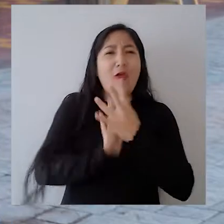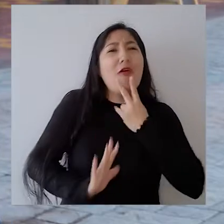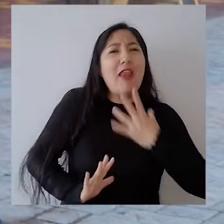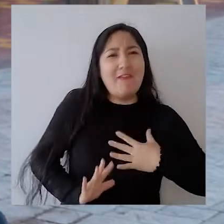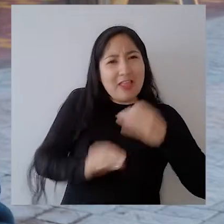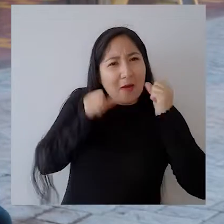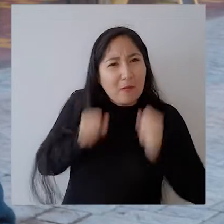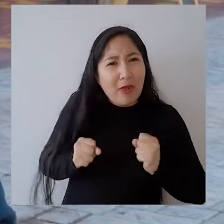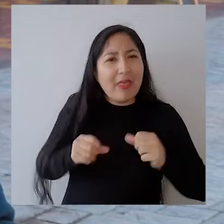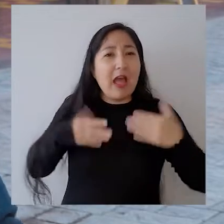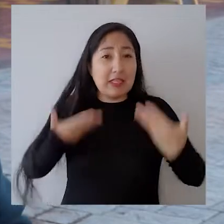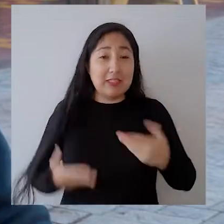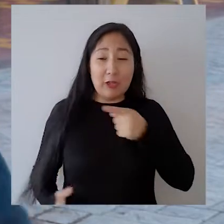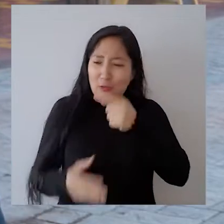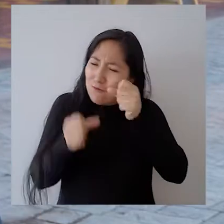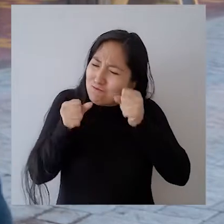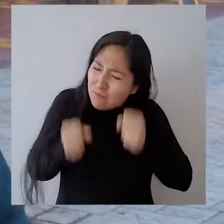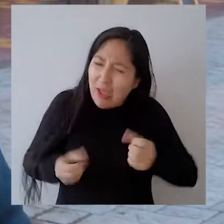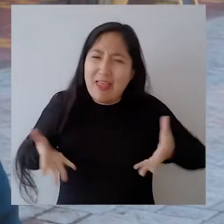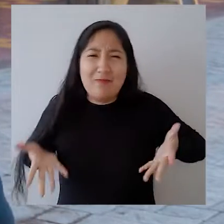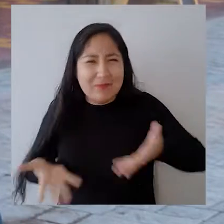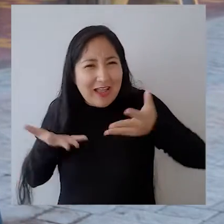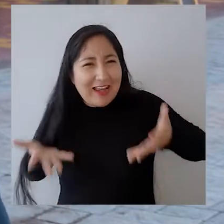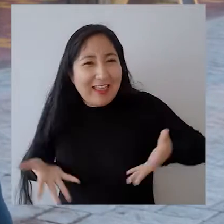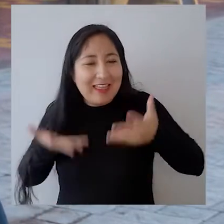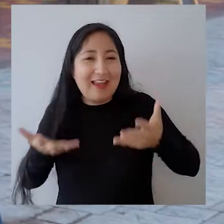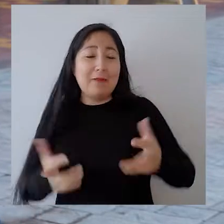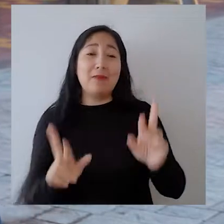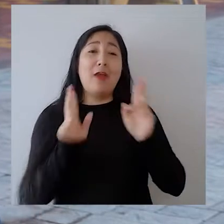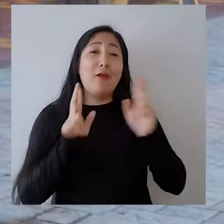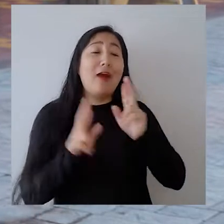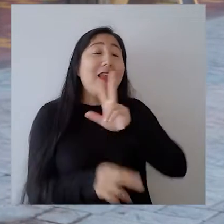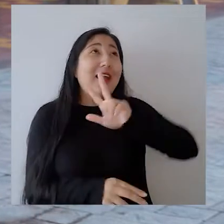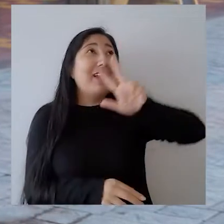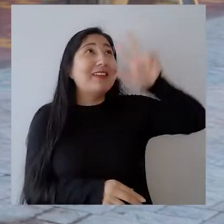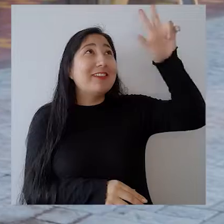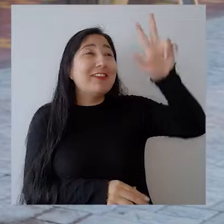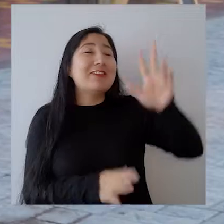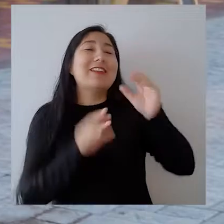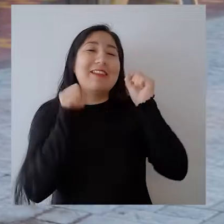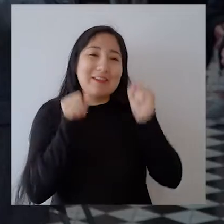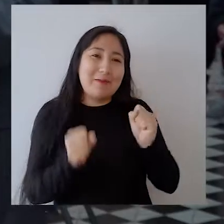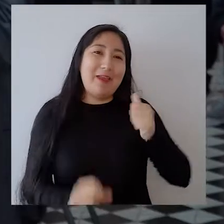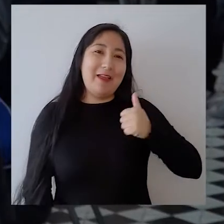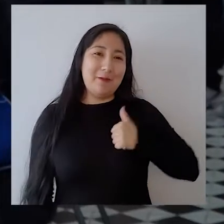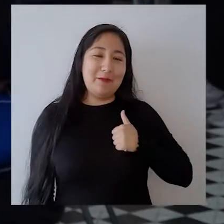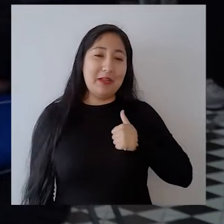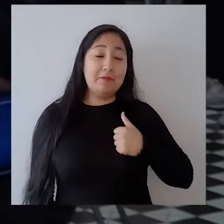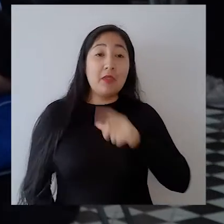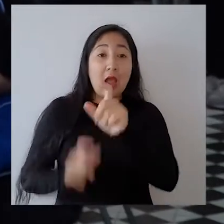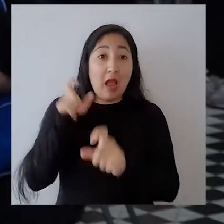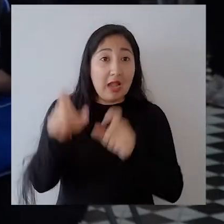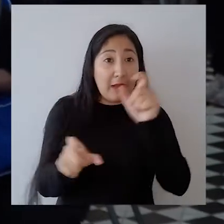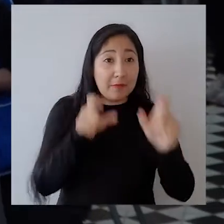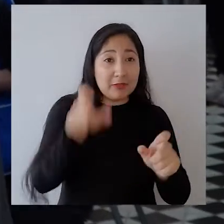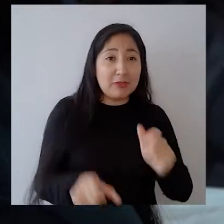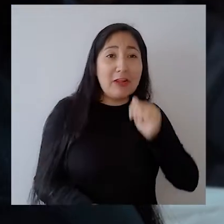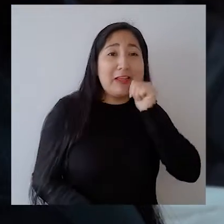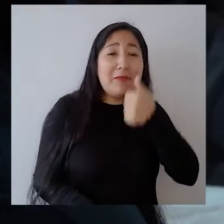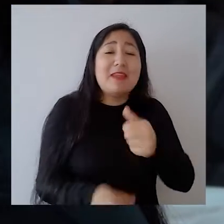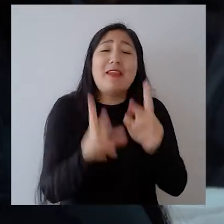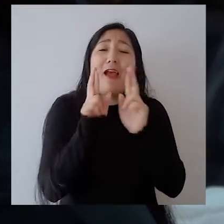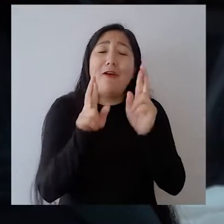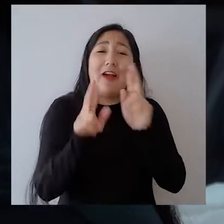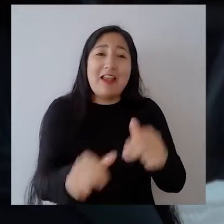así que ahora tú puedes espero en Dios que así sea A las personas que mañana les vaya